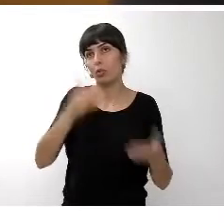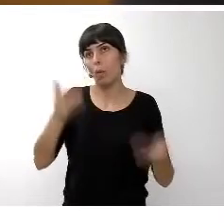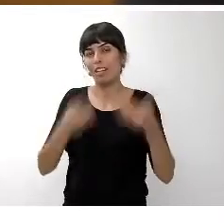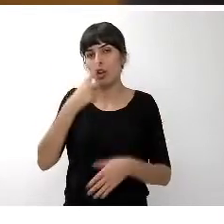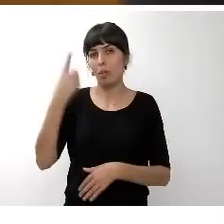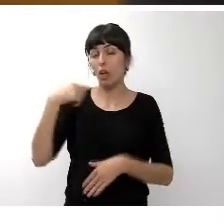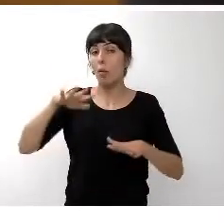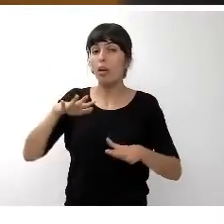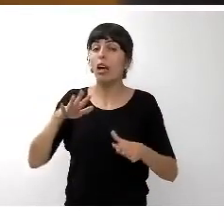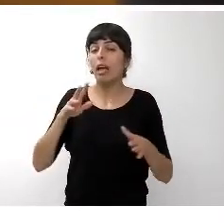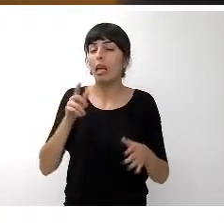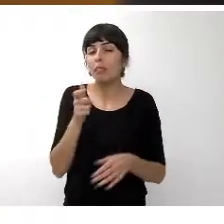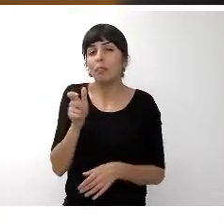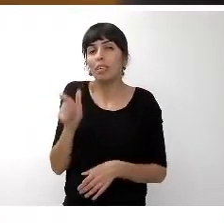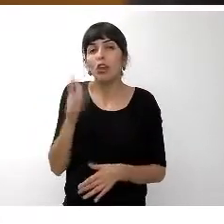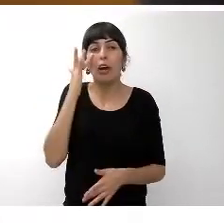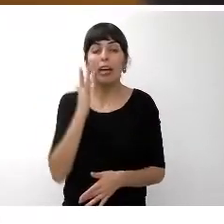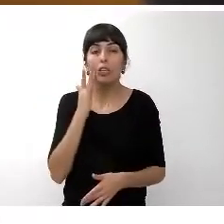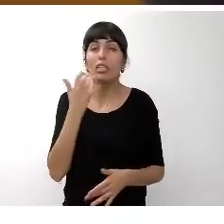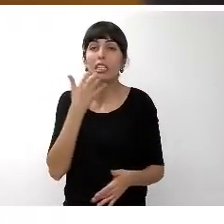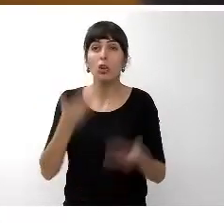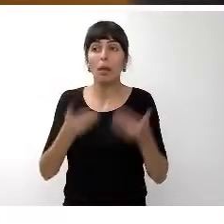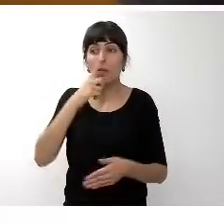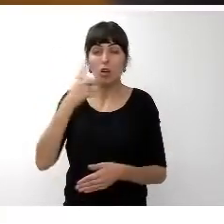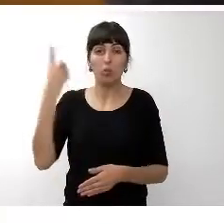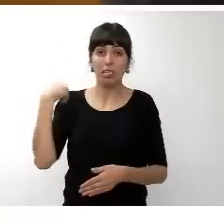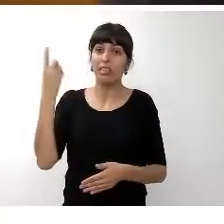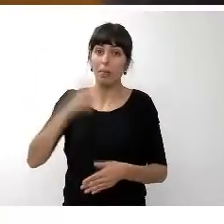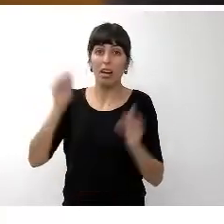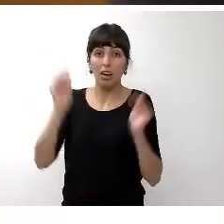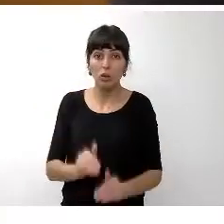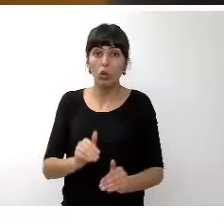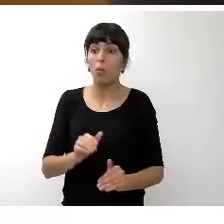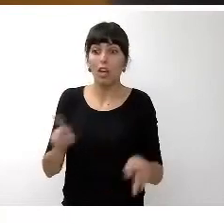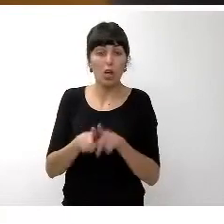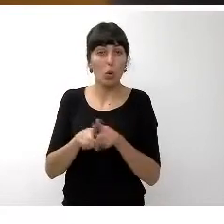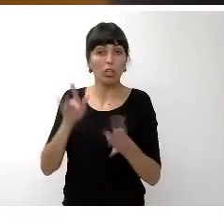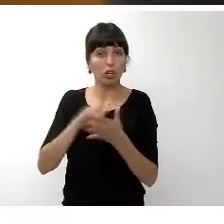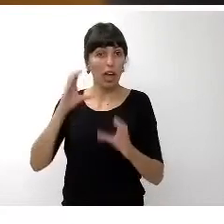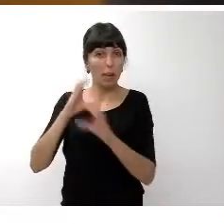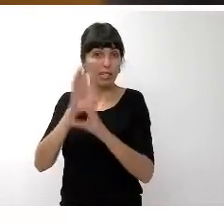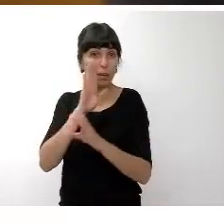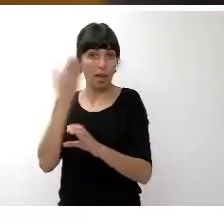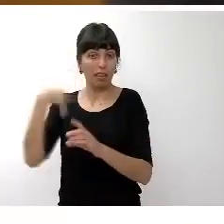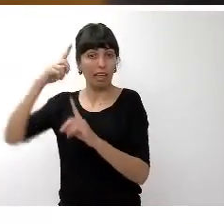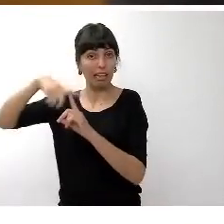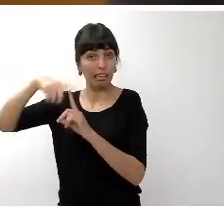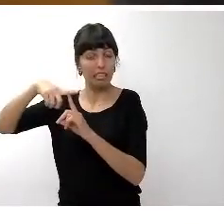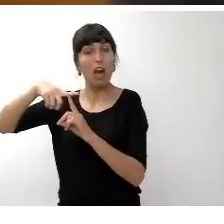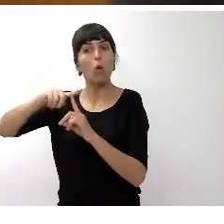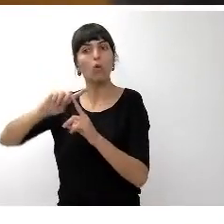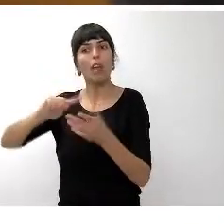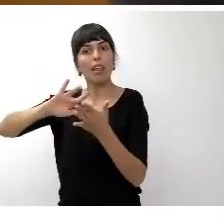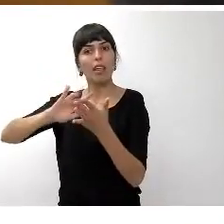si tenemos en cuenta que en el 2015 también se ha producido al igual que hubo con TITSA un saneamiento en el área de proyectos estratégicos con un